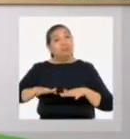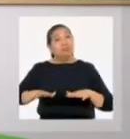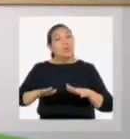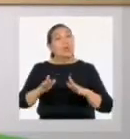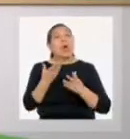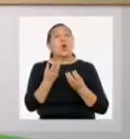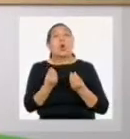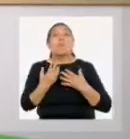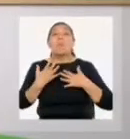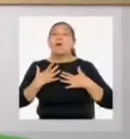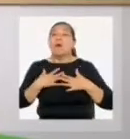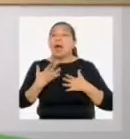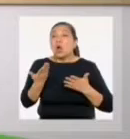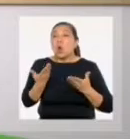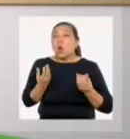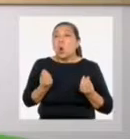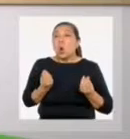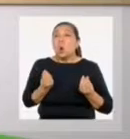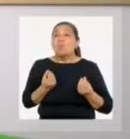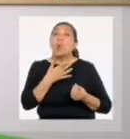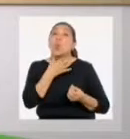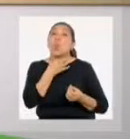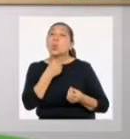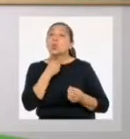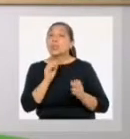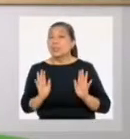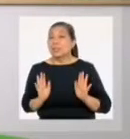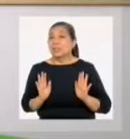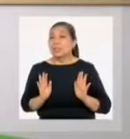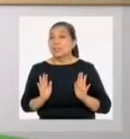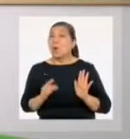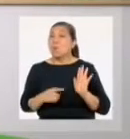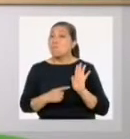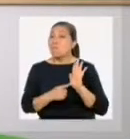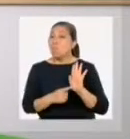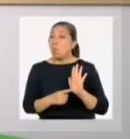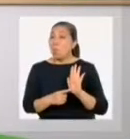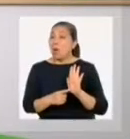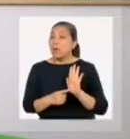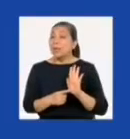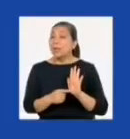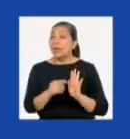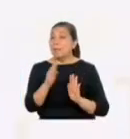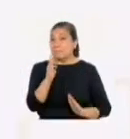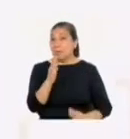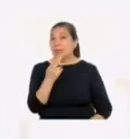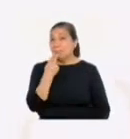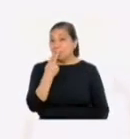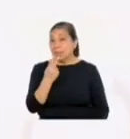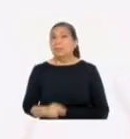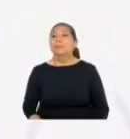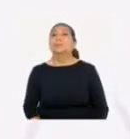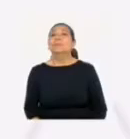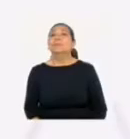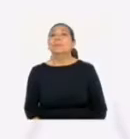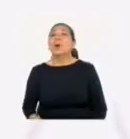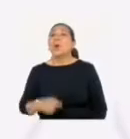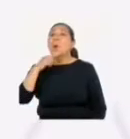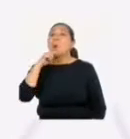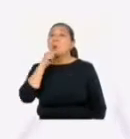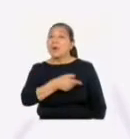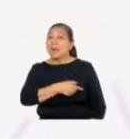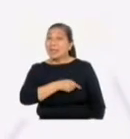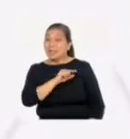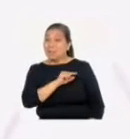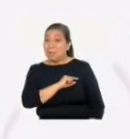las formas de vestir, así como en los gustos culinarios, como lo muestra la fuente B. Fuente B. Las